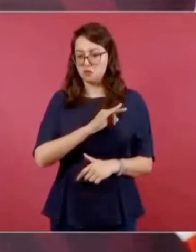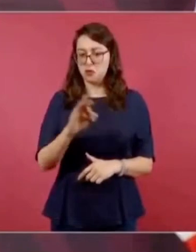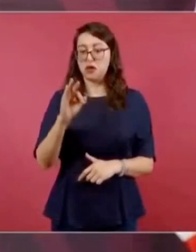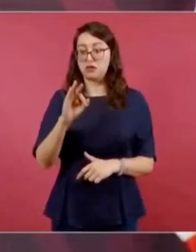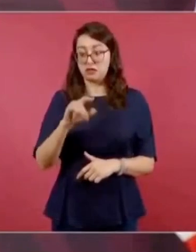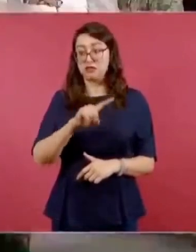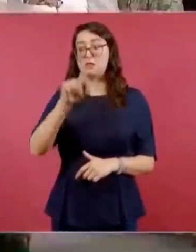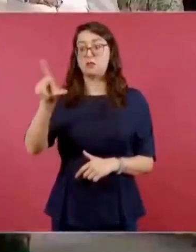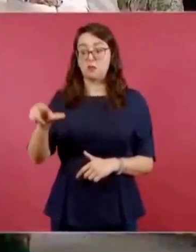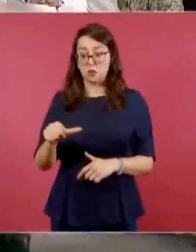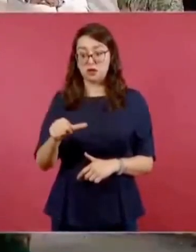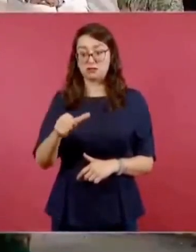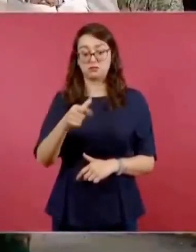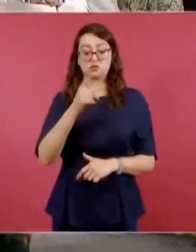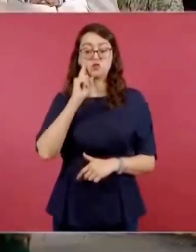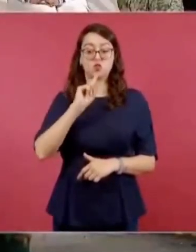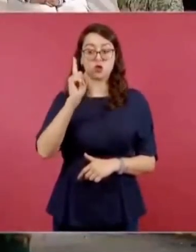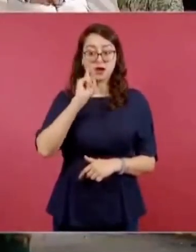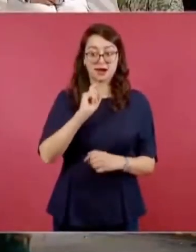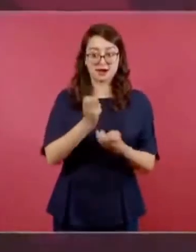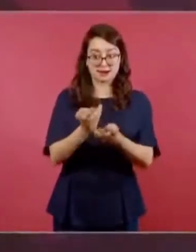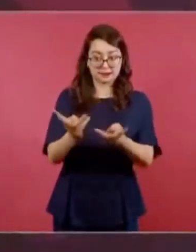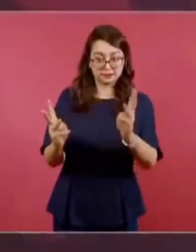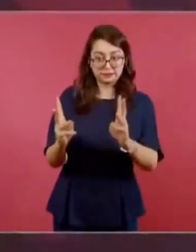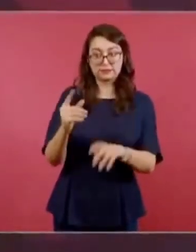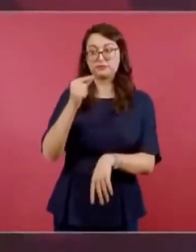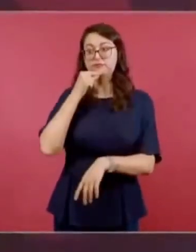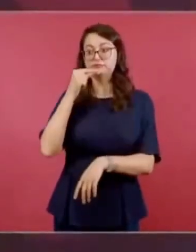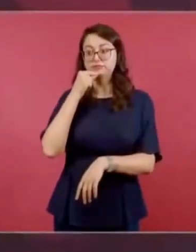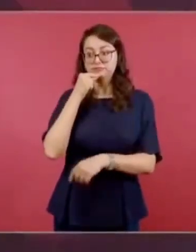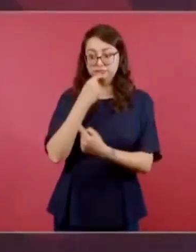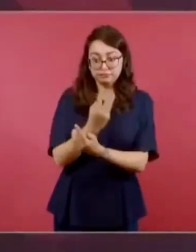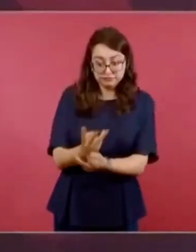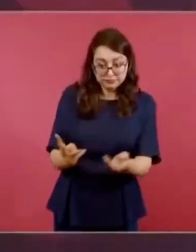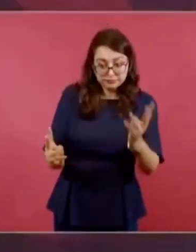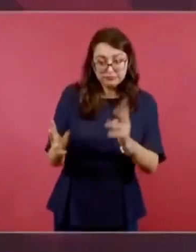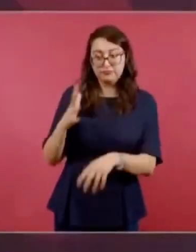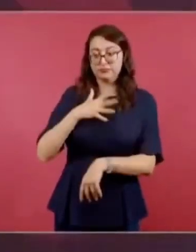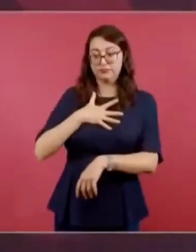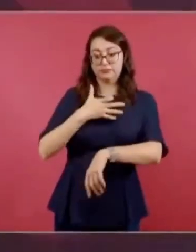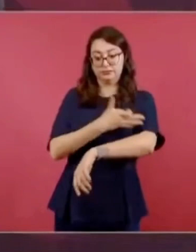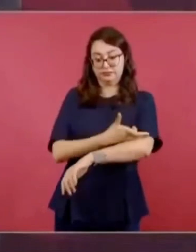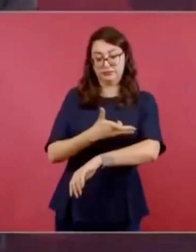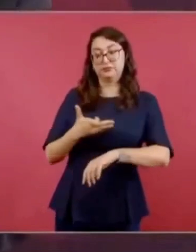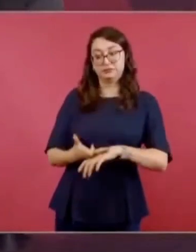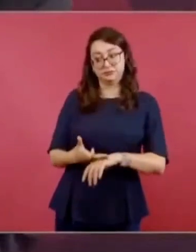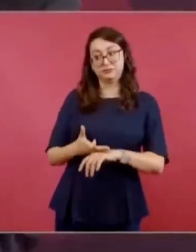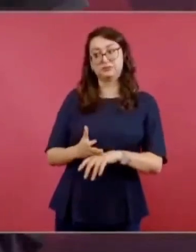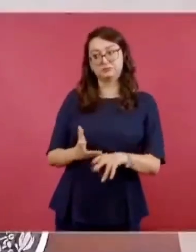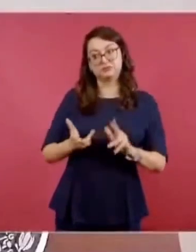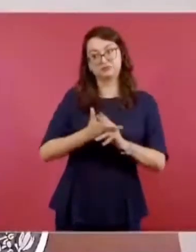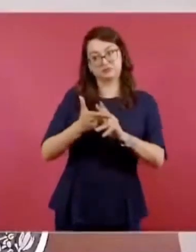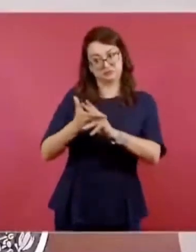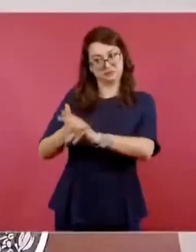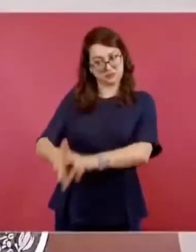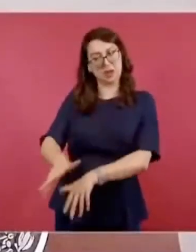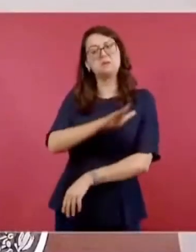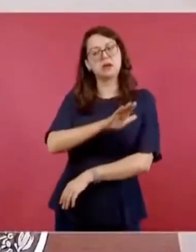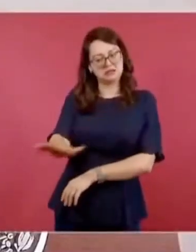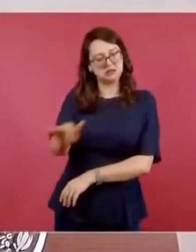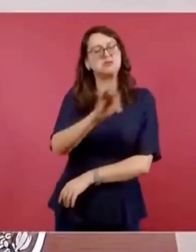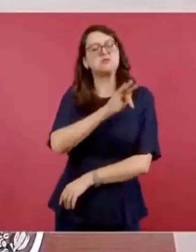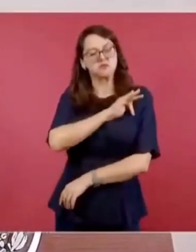con las mujeres y los niños, acuérdese de que prometió acabar con todos nosotros.